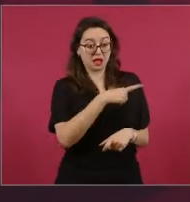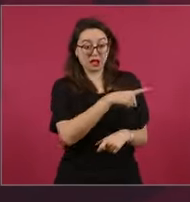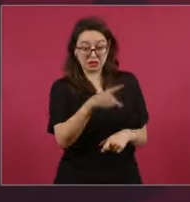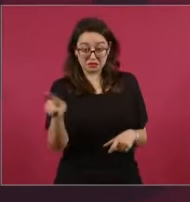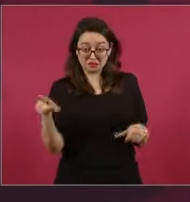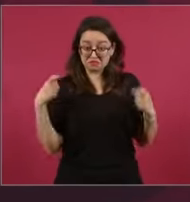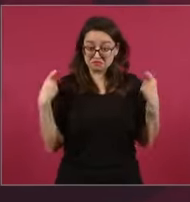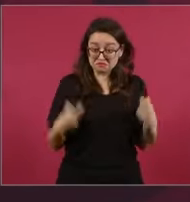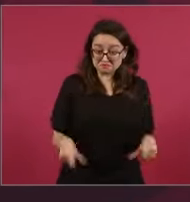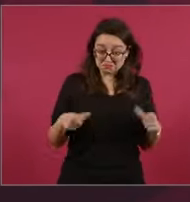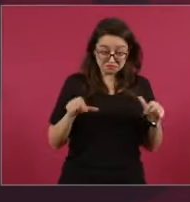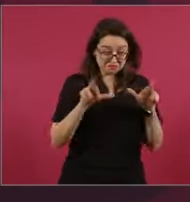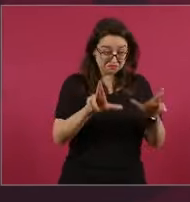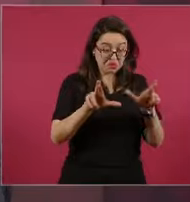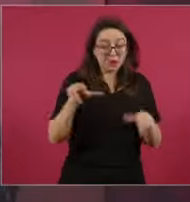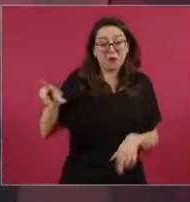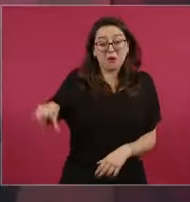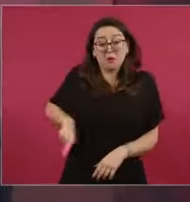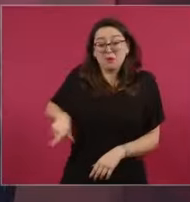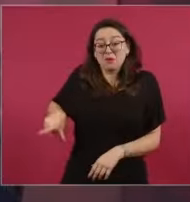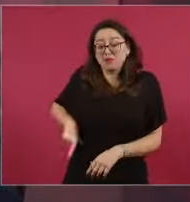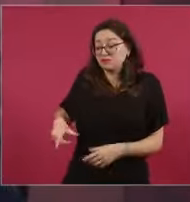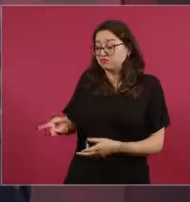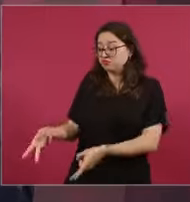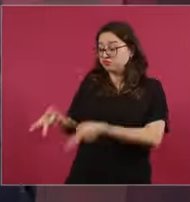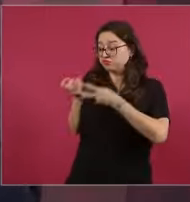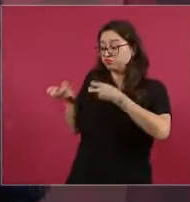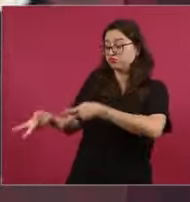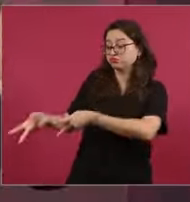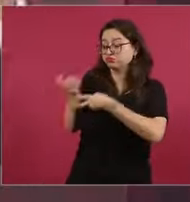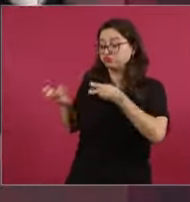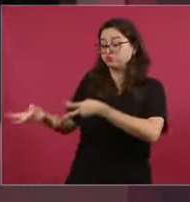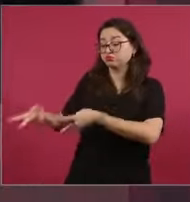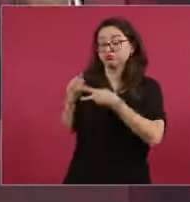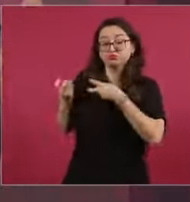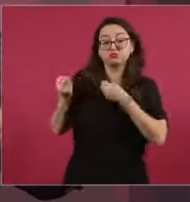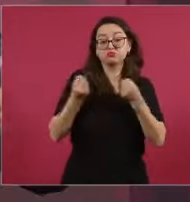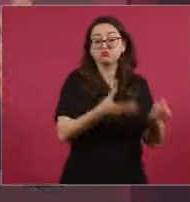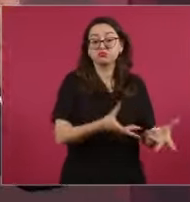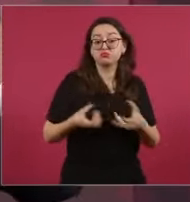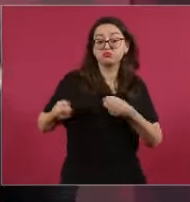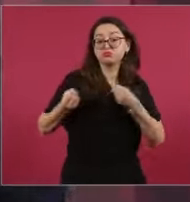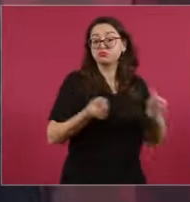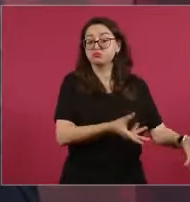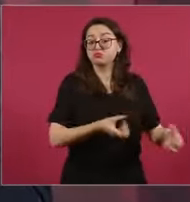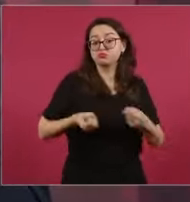se han hecho al amparo del poder público y mediante la corrupción.